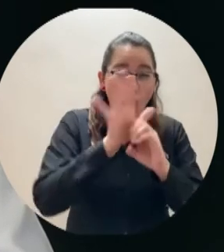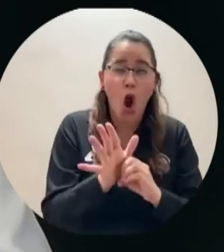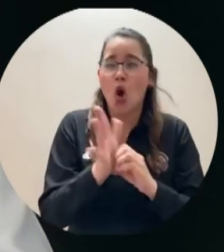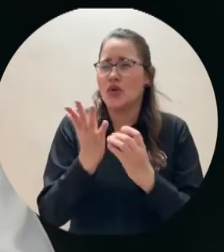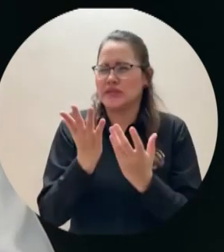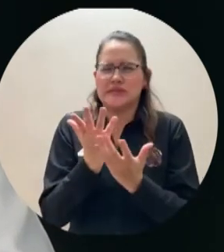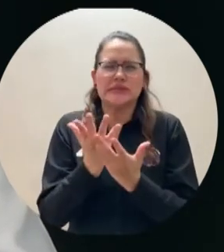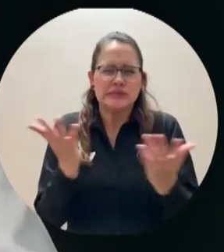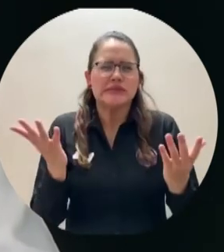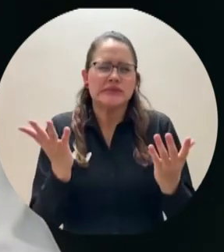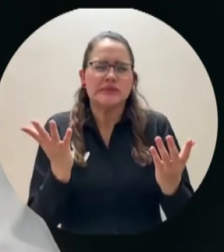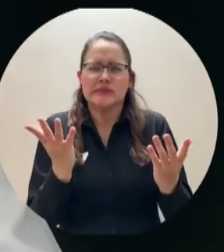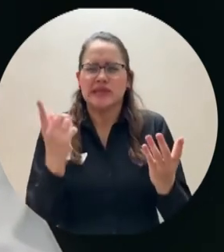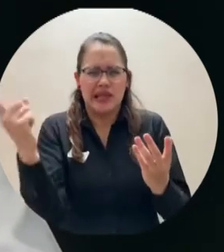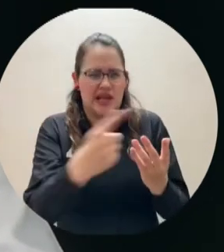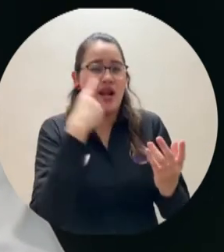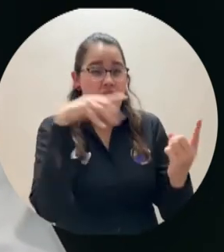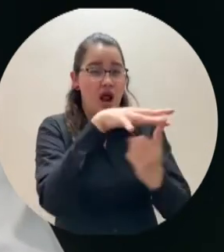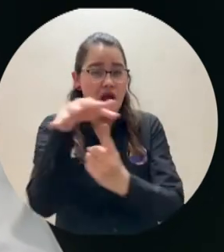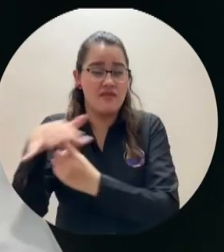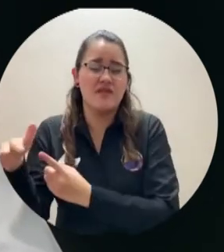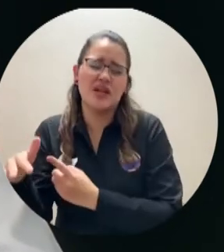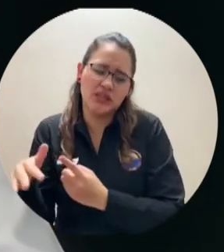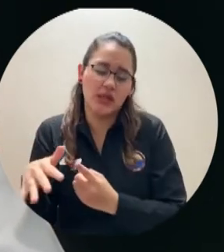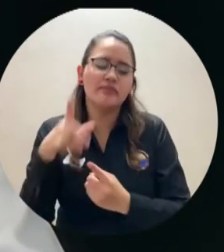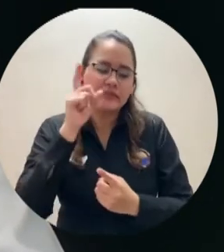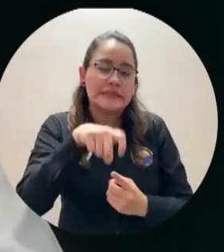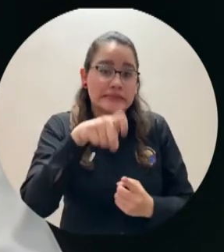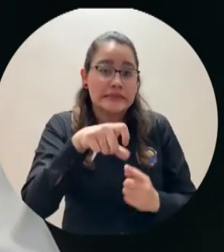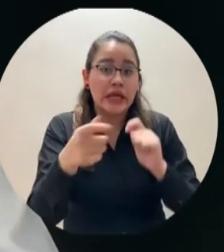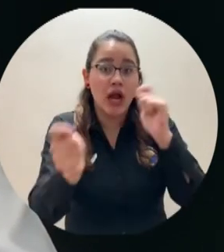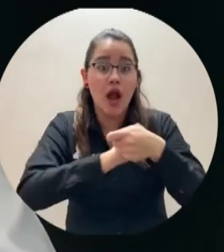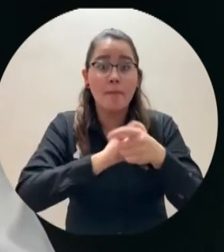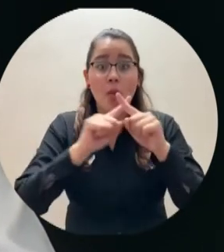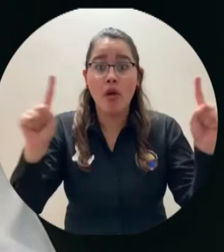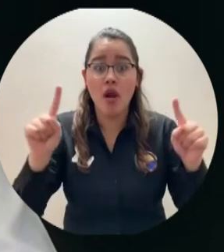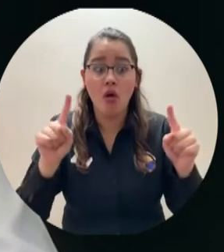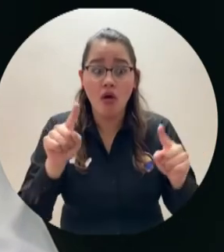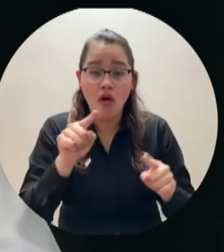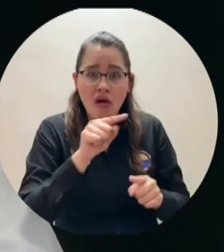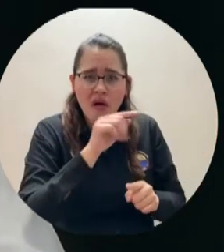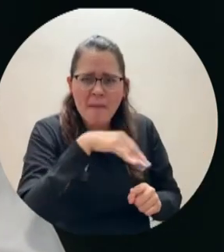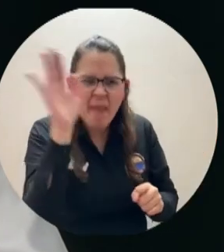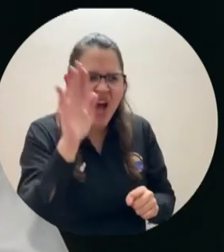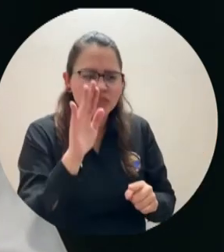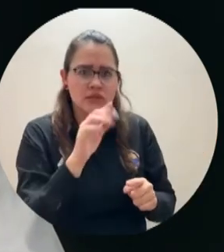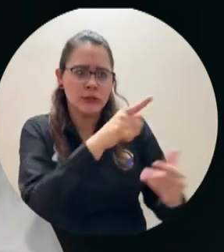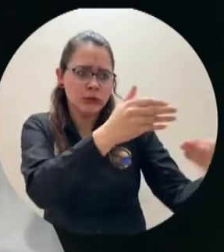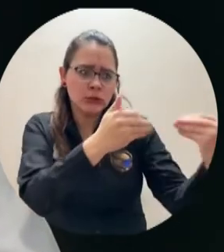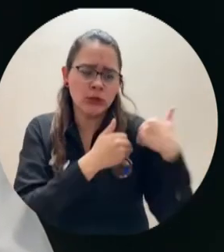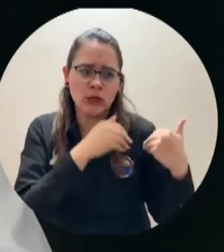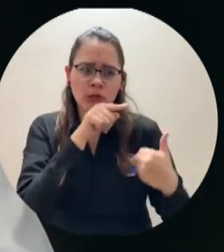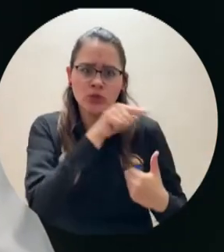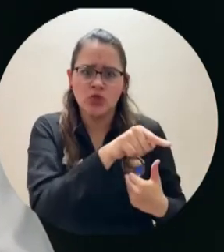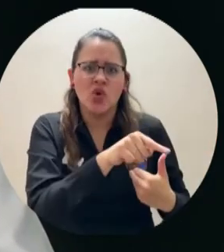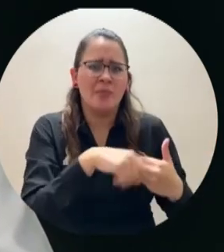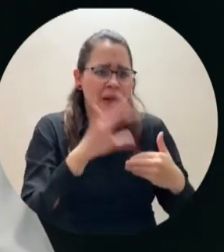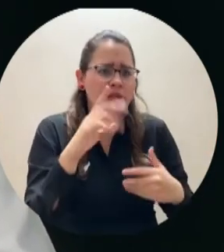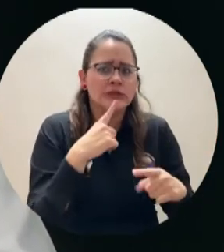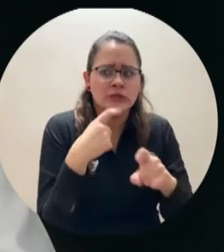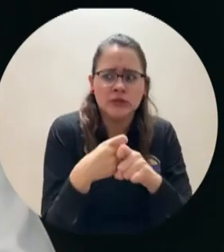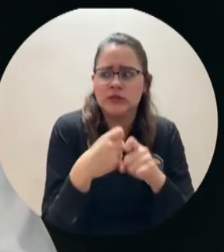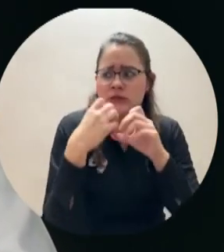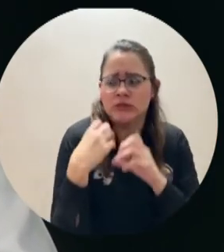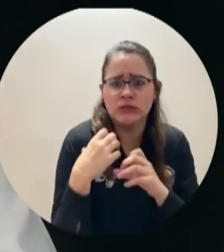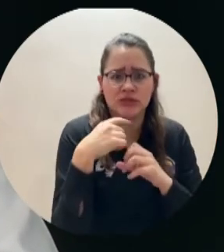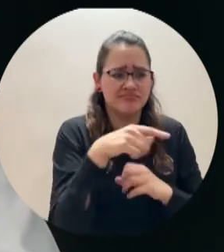vivimos no recaigan en los más pobres, no recaigan en la clase trabajadora. Así todos debamos aportar, es